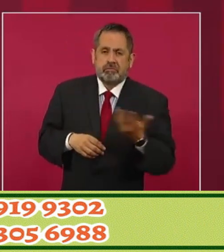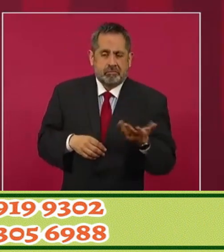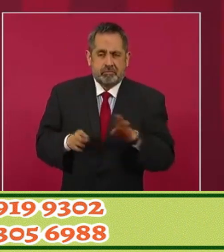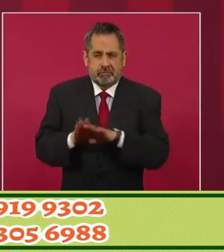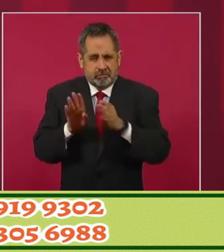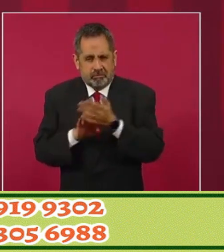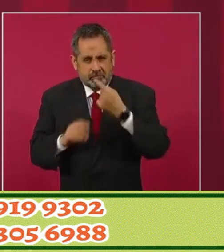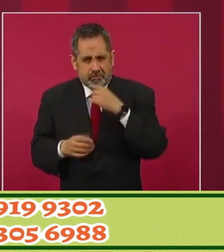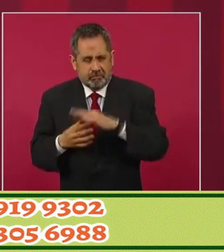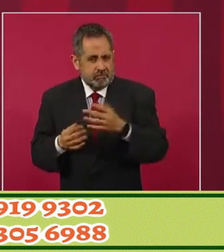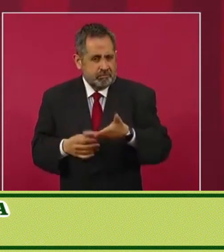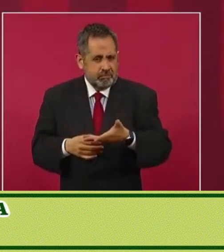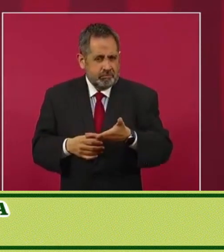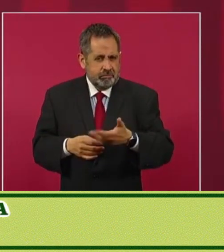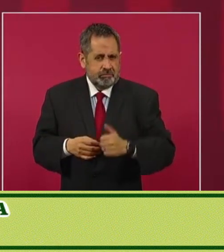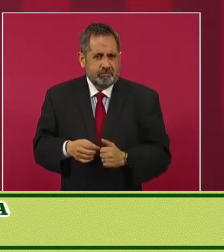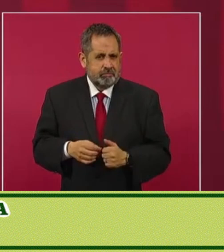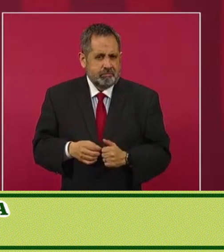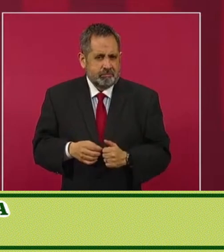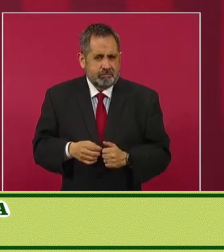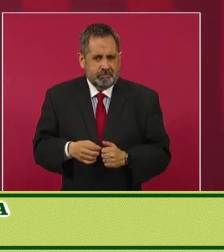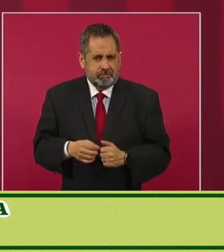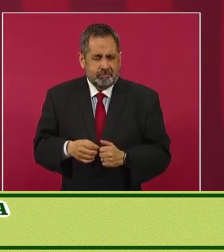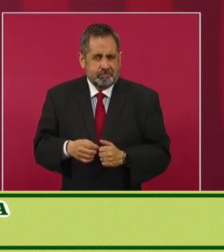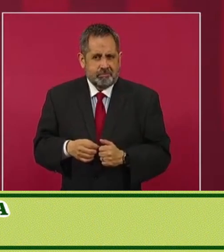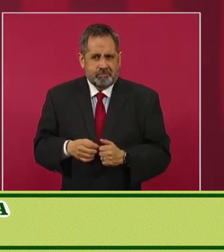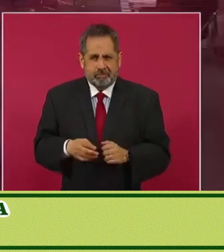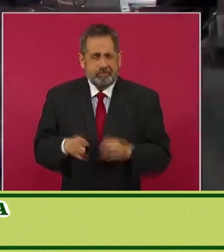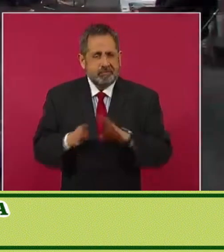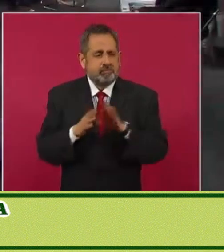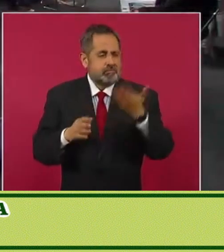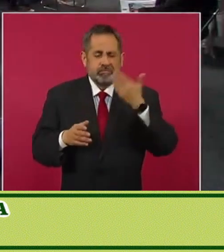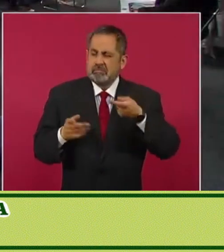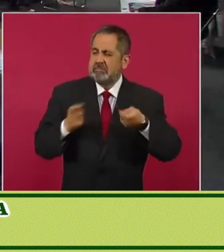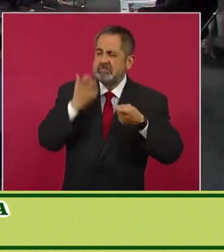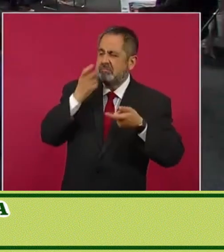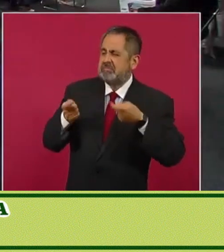antes hacían todo el tejemaneje,